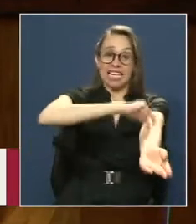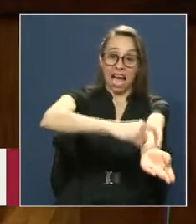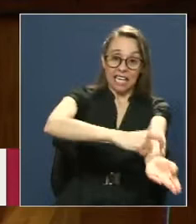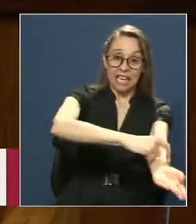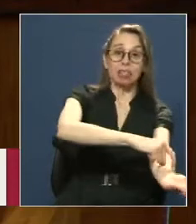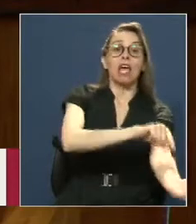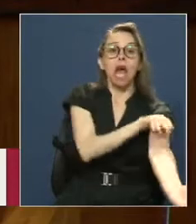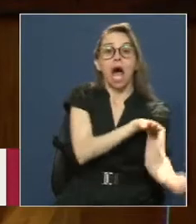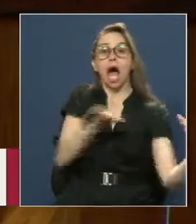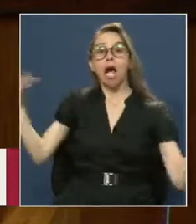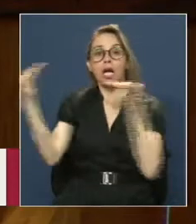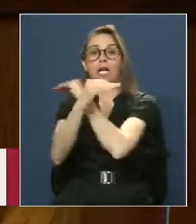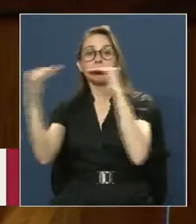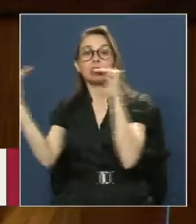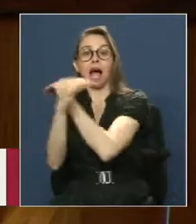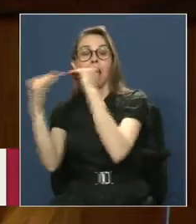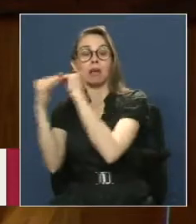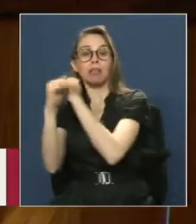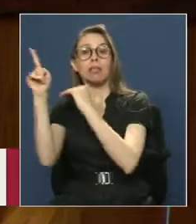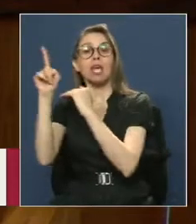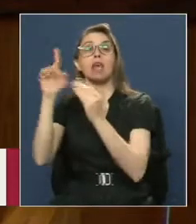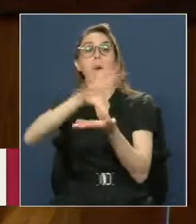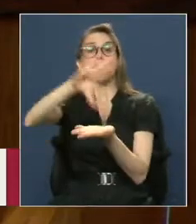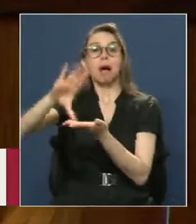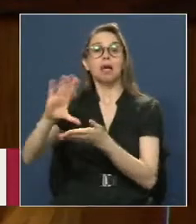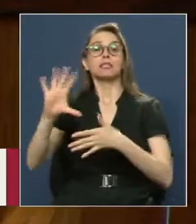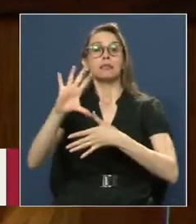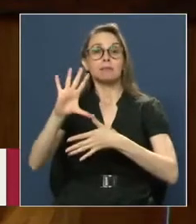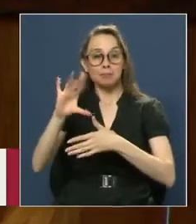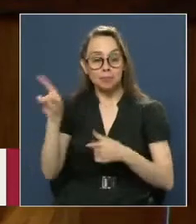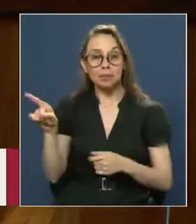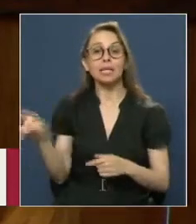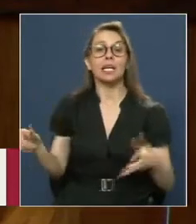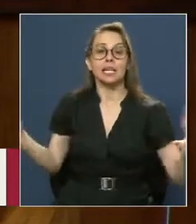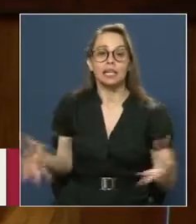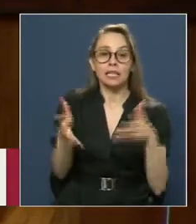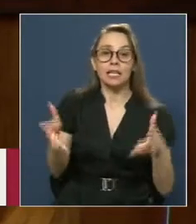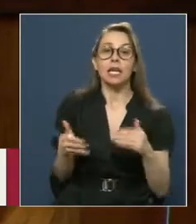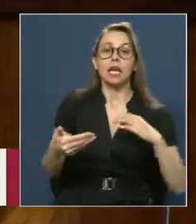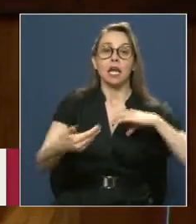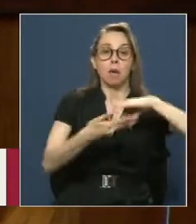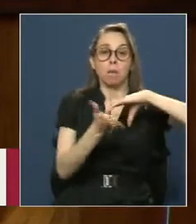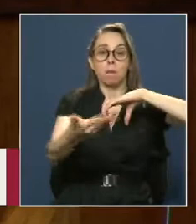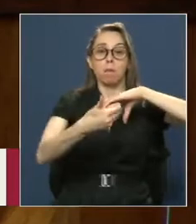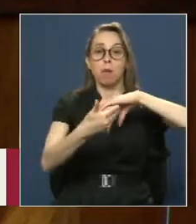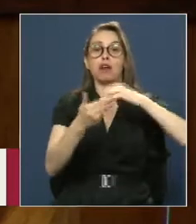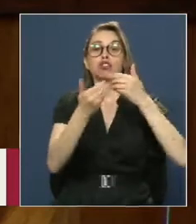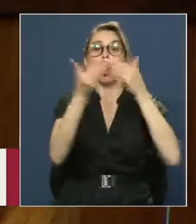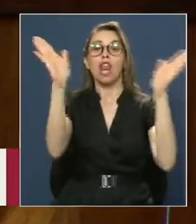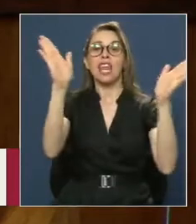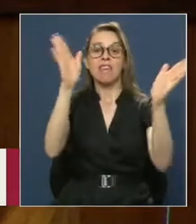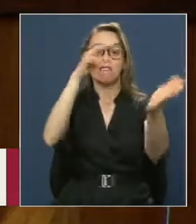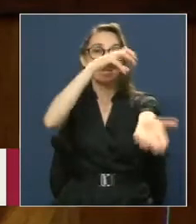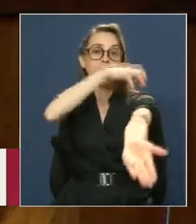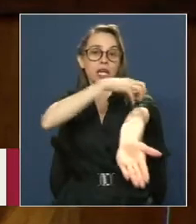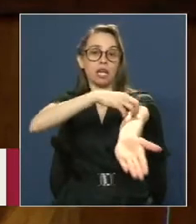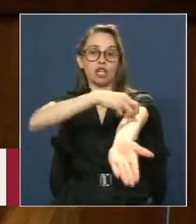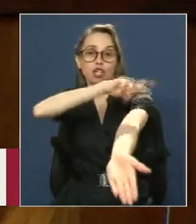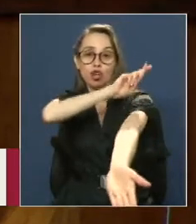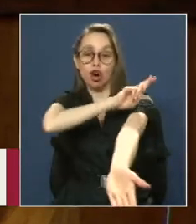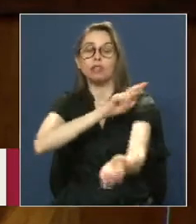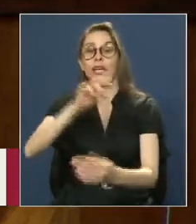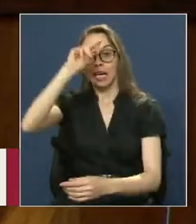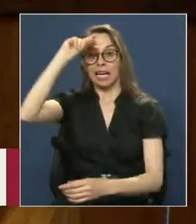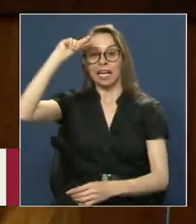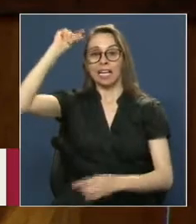Su trabajo En materia de comercio Ciertamente Fue relevante Impulsando Los puertos libres En el norte del país Creando El departamento Del